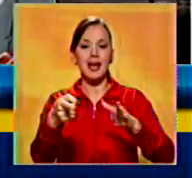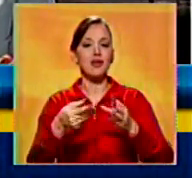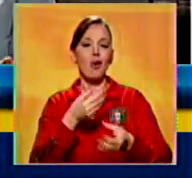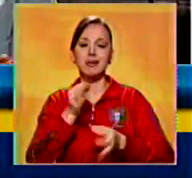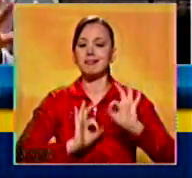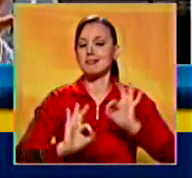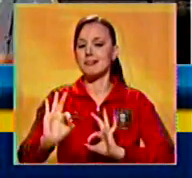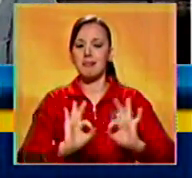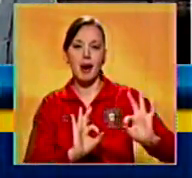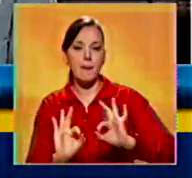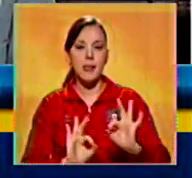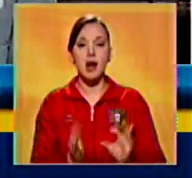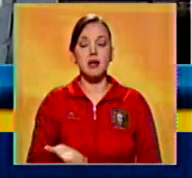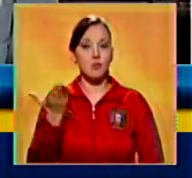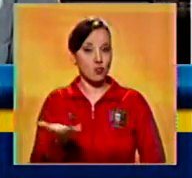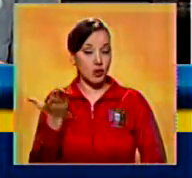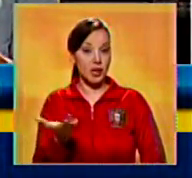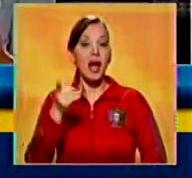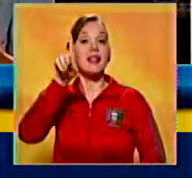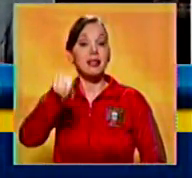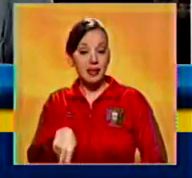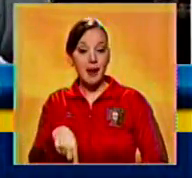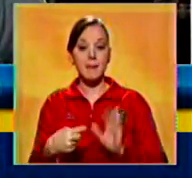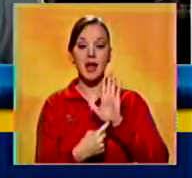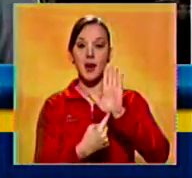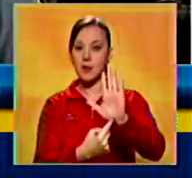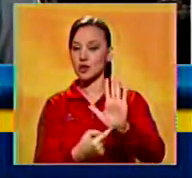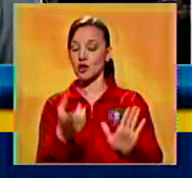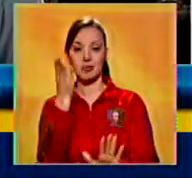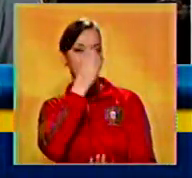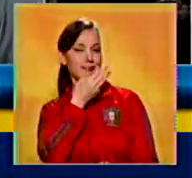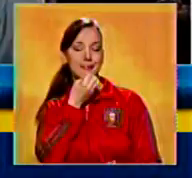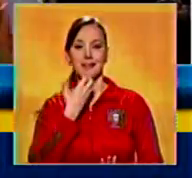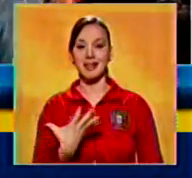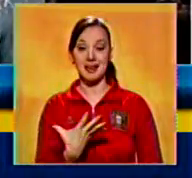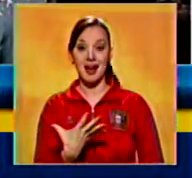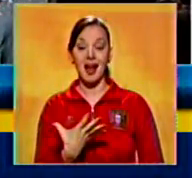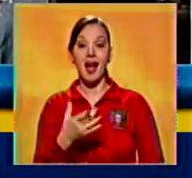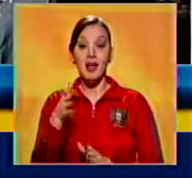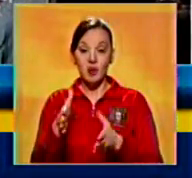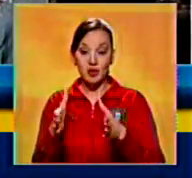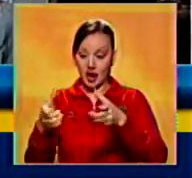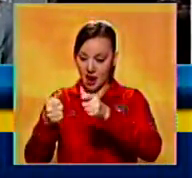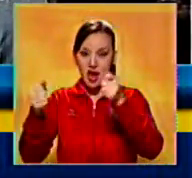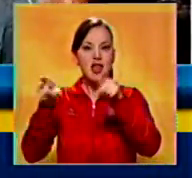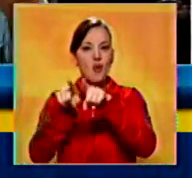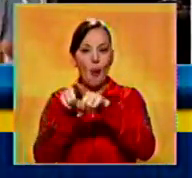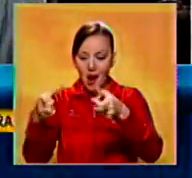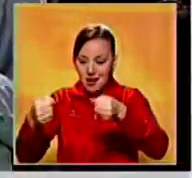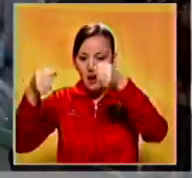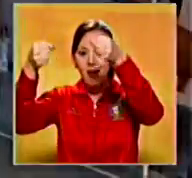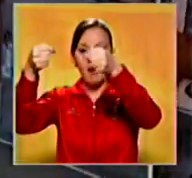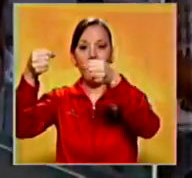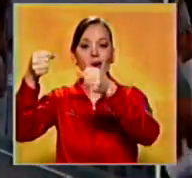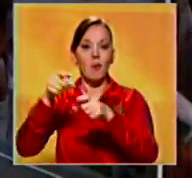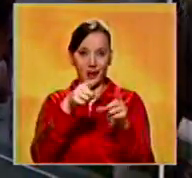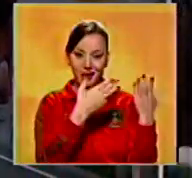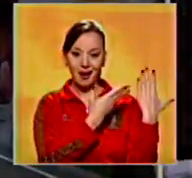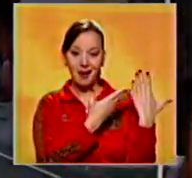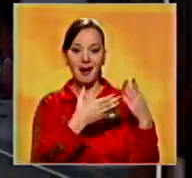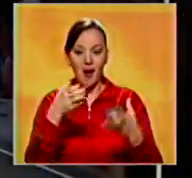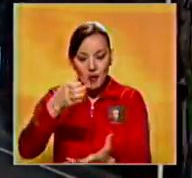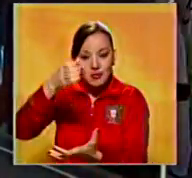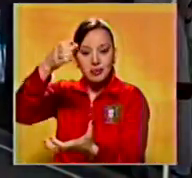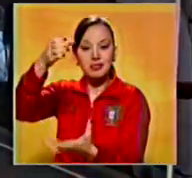serie de preparativos importantísimos, además hay una exposición muy linda de una réplica de la Copa del Mundo y también de la mascota